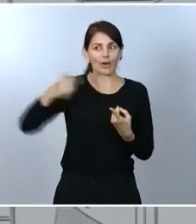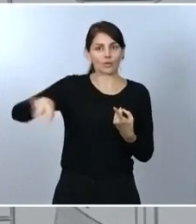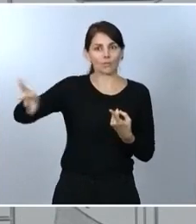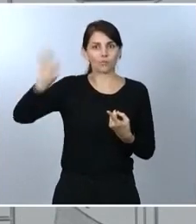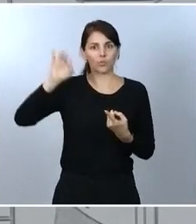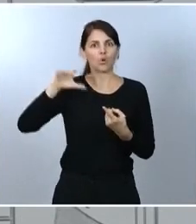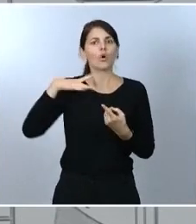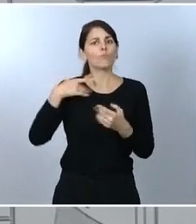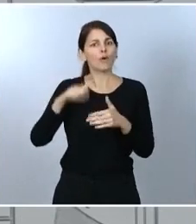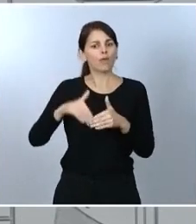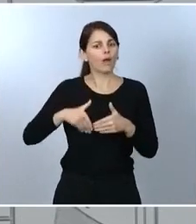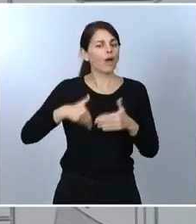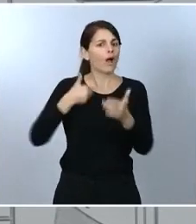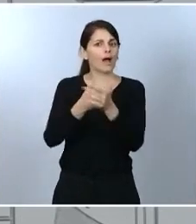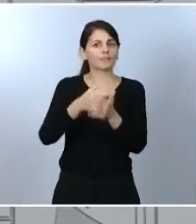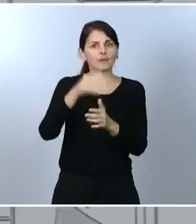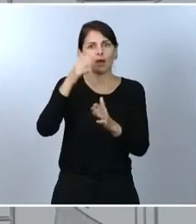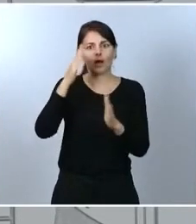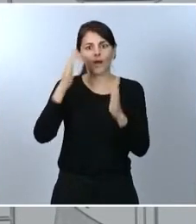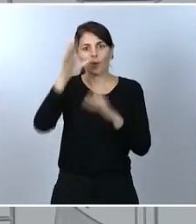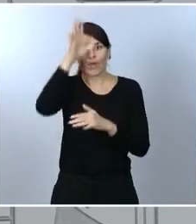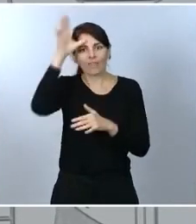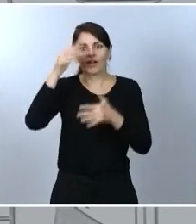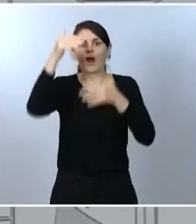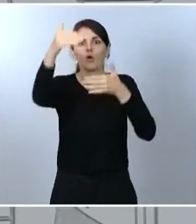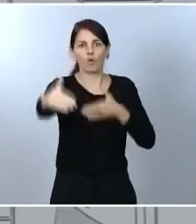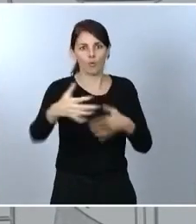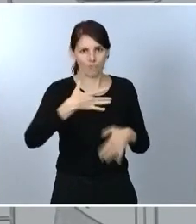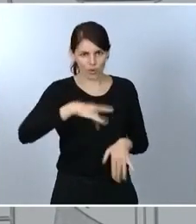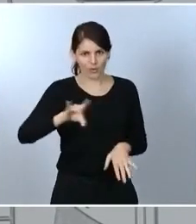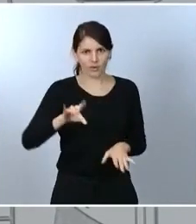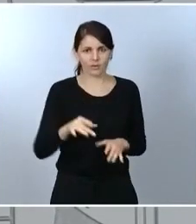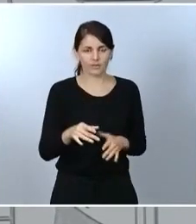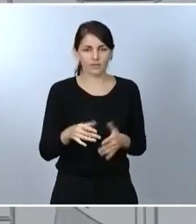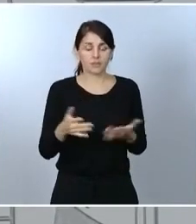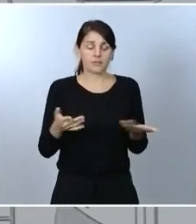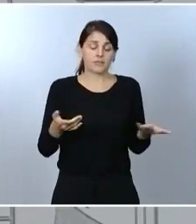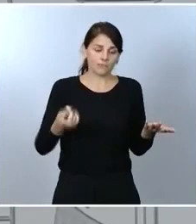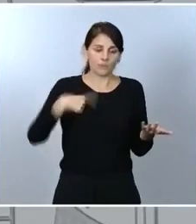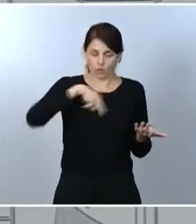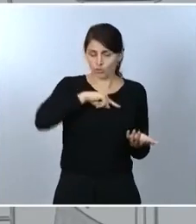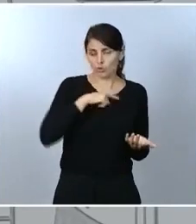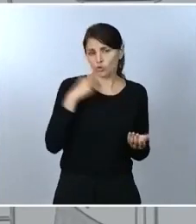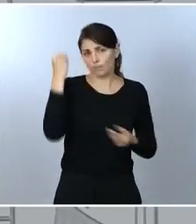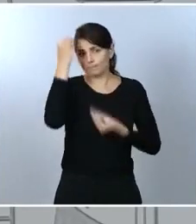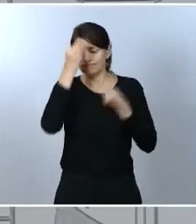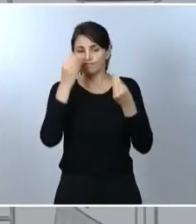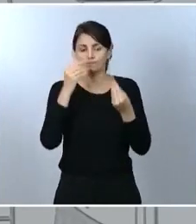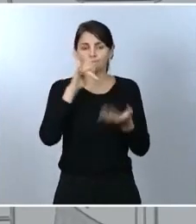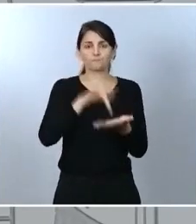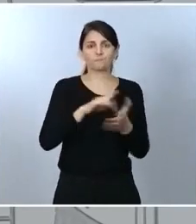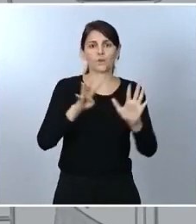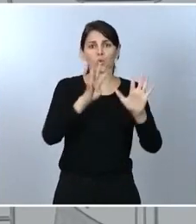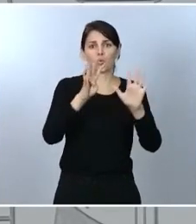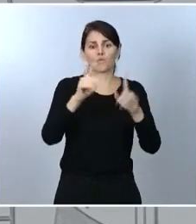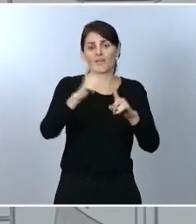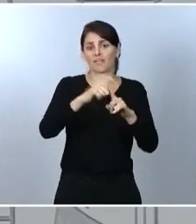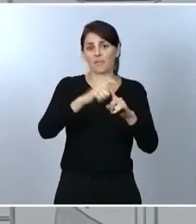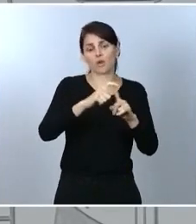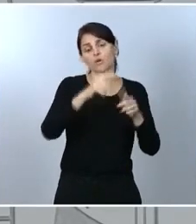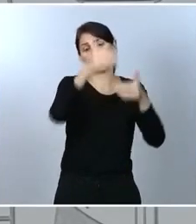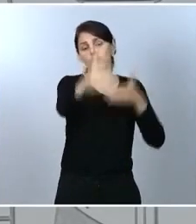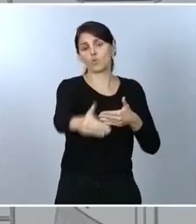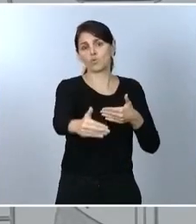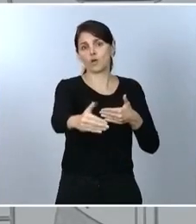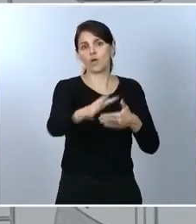nosotros planteamos esta fecha, el 9 de mayo, sin perjuicio de que, evidentemente, si las cosas van mejor, pues lógicamente no